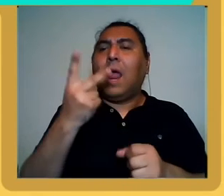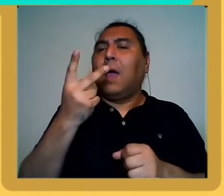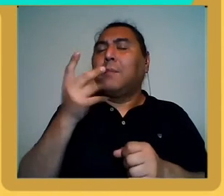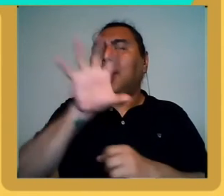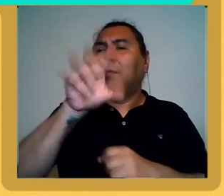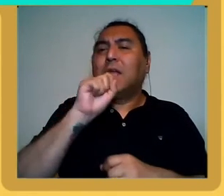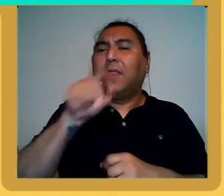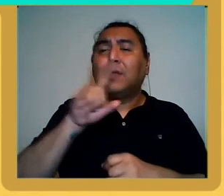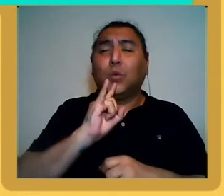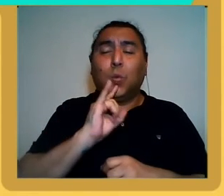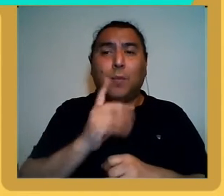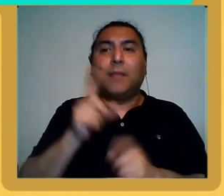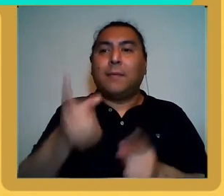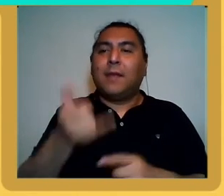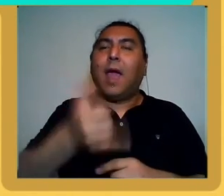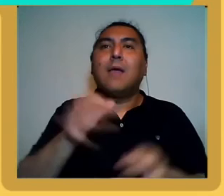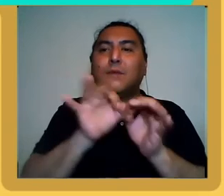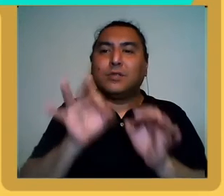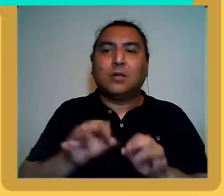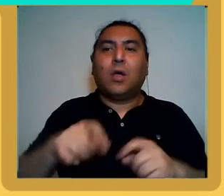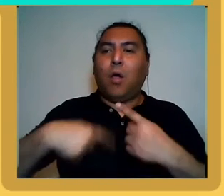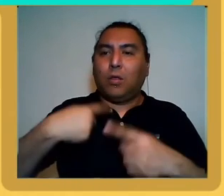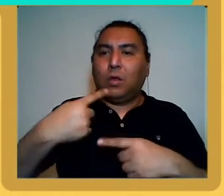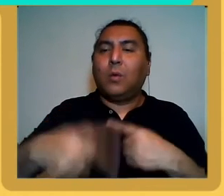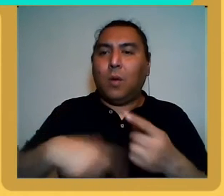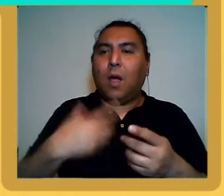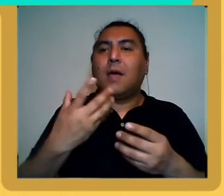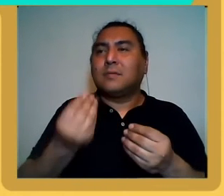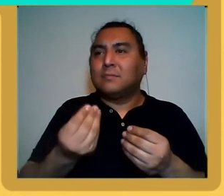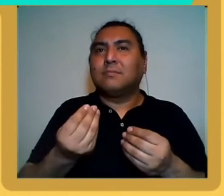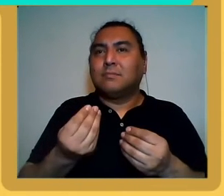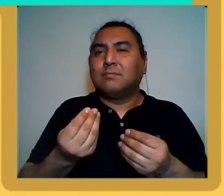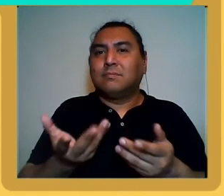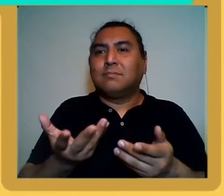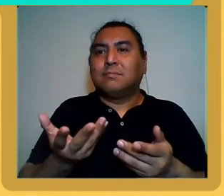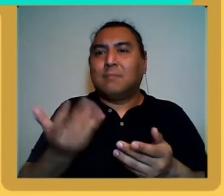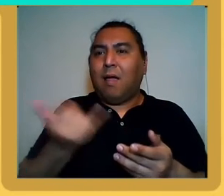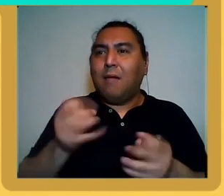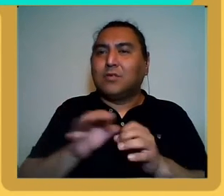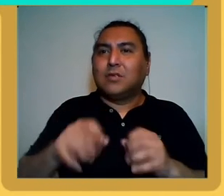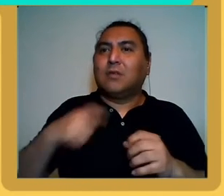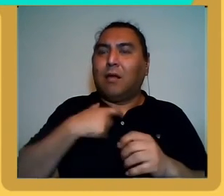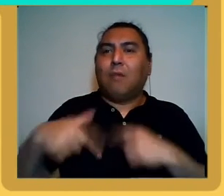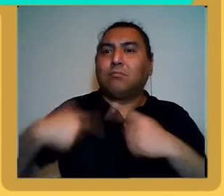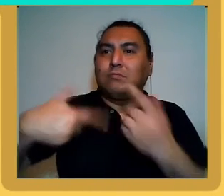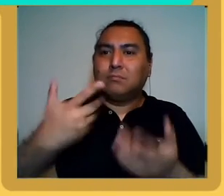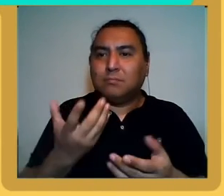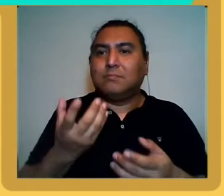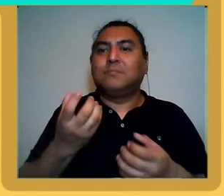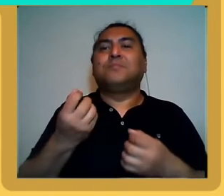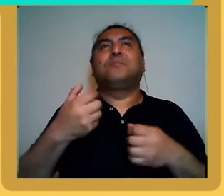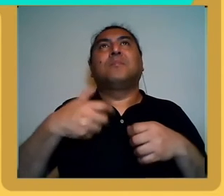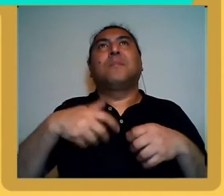tenemos proyectos para seguir creciendo en el ingenio o sea vemos a pesar de que por ahí se